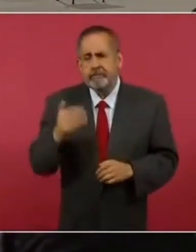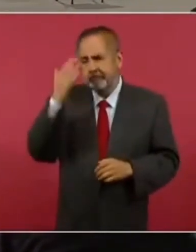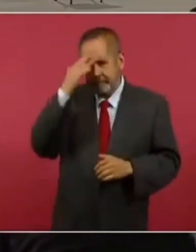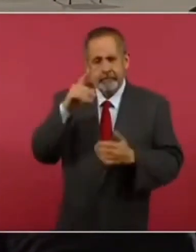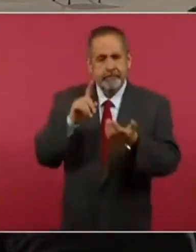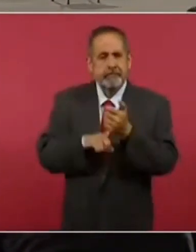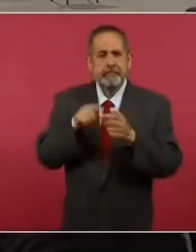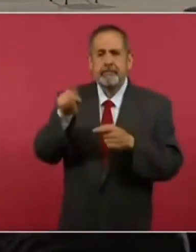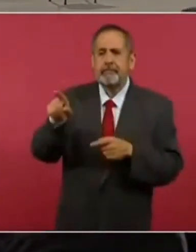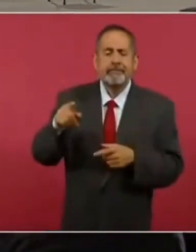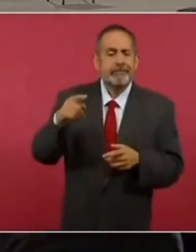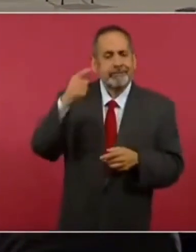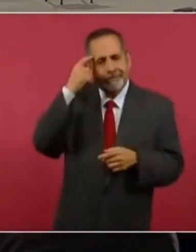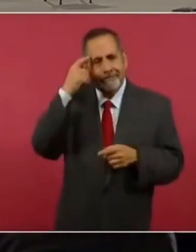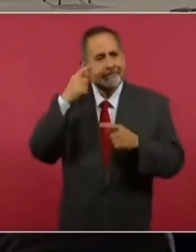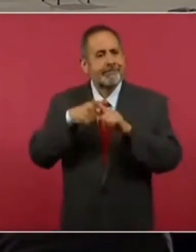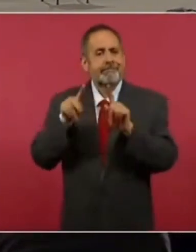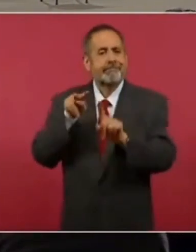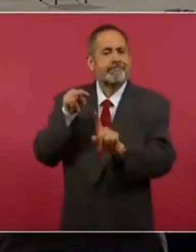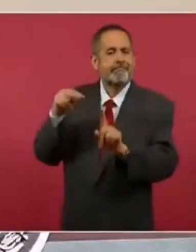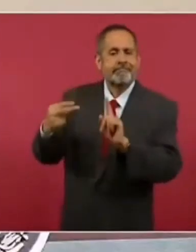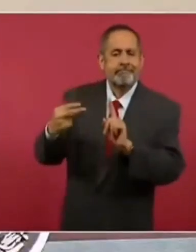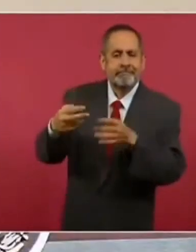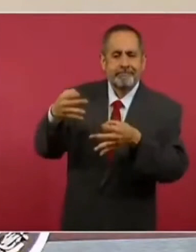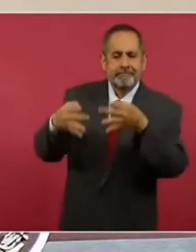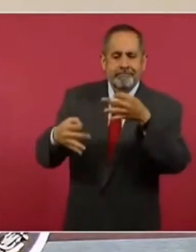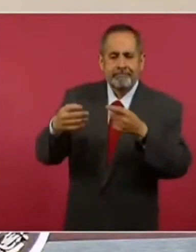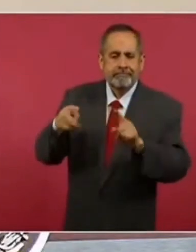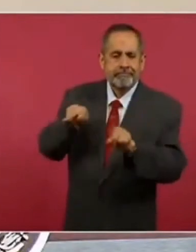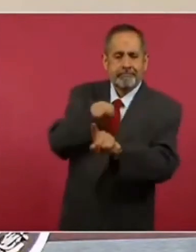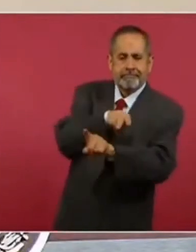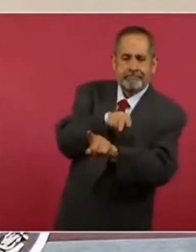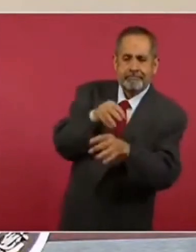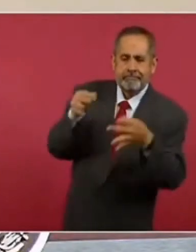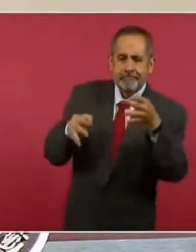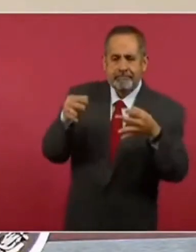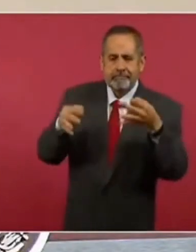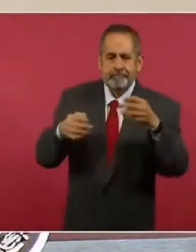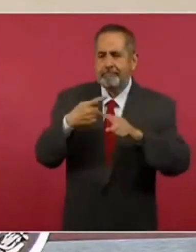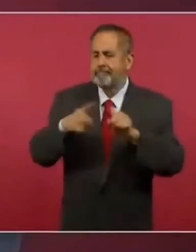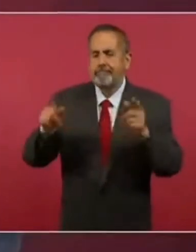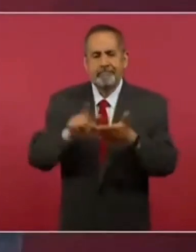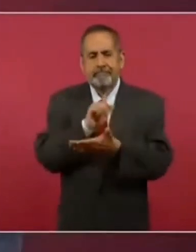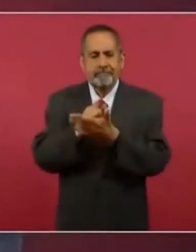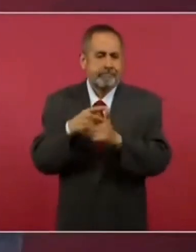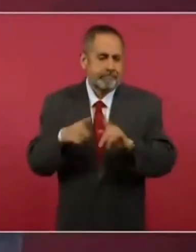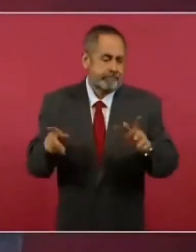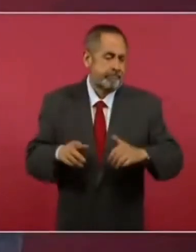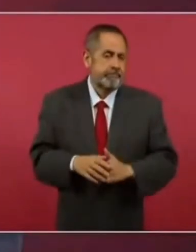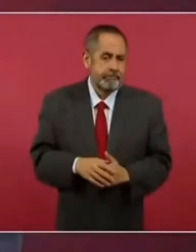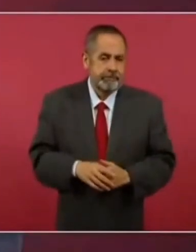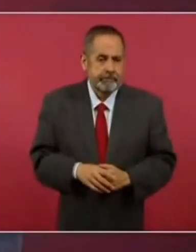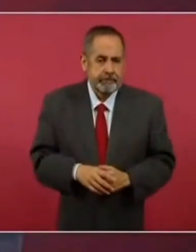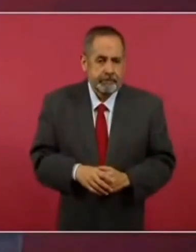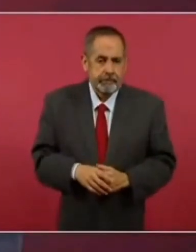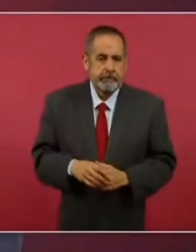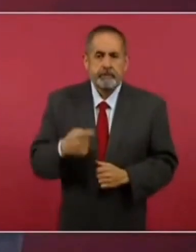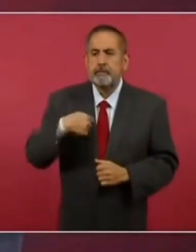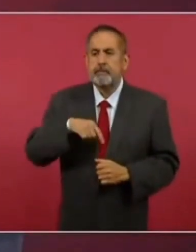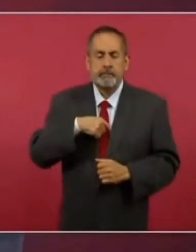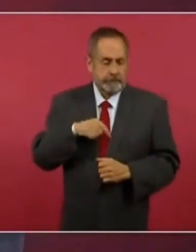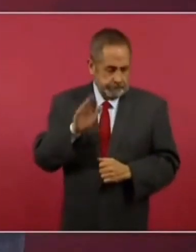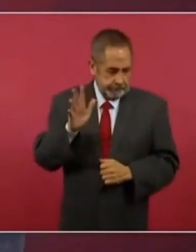es una diferente visión jurídica. Hemos también hecho un enorme